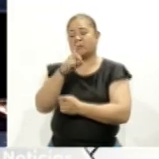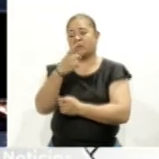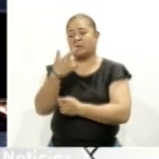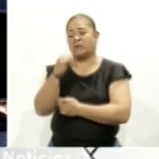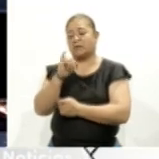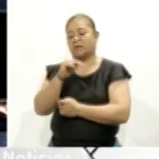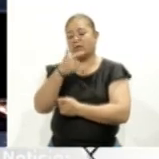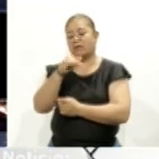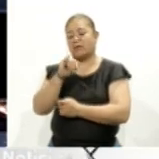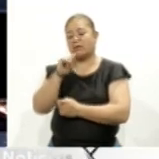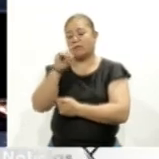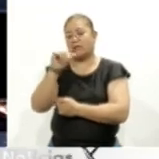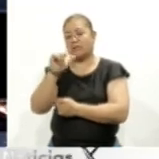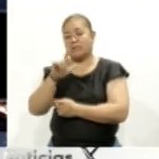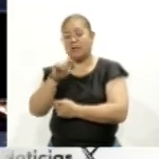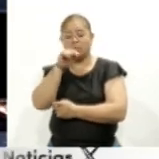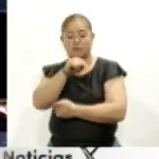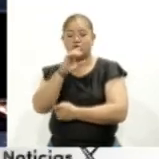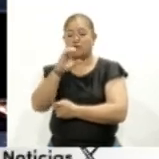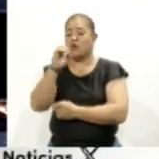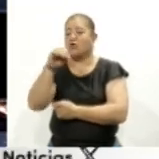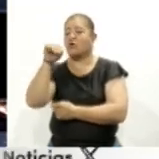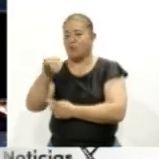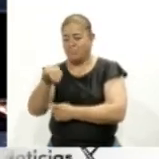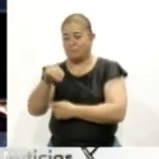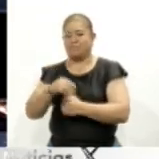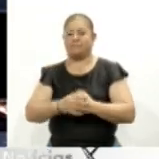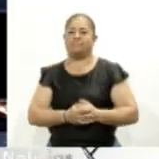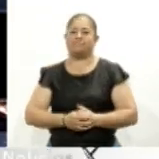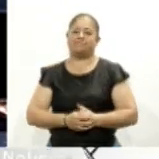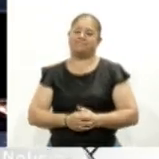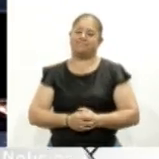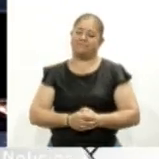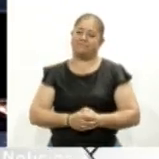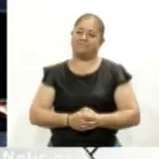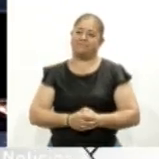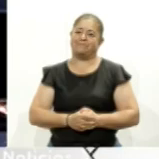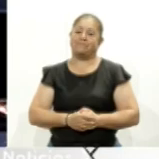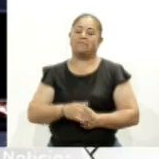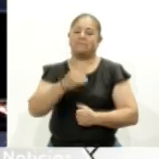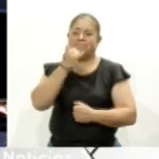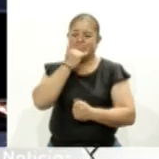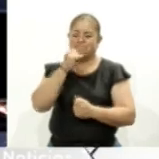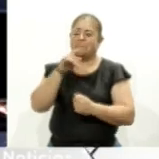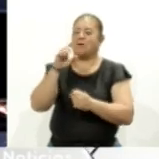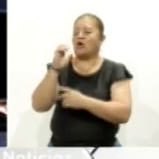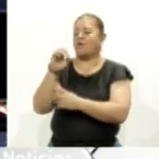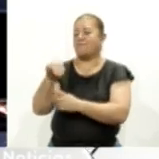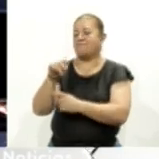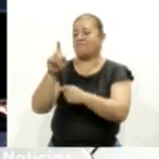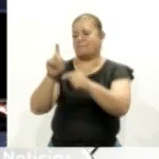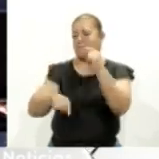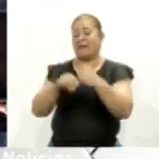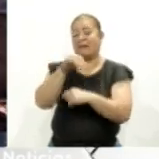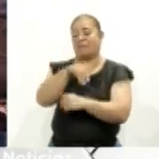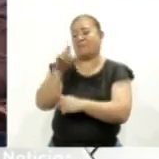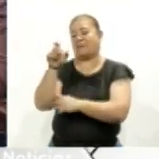puede ir a www.sndigital.mx. En breve regresamos.